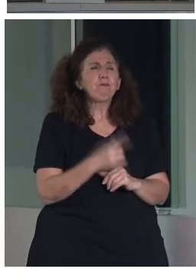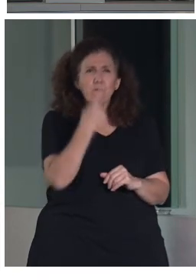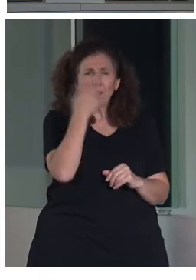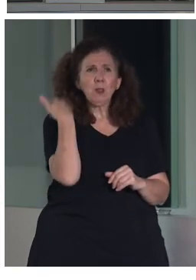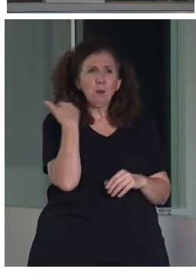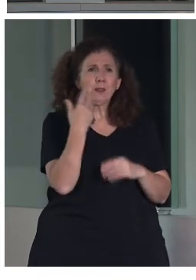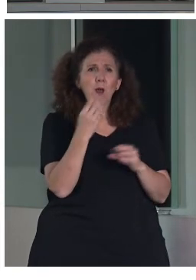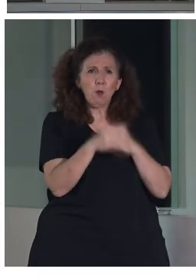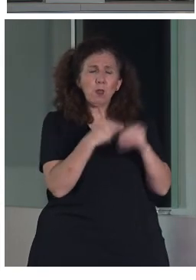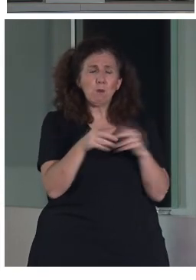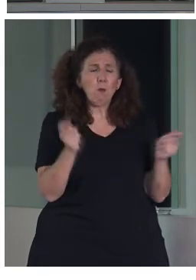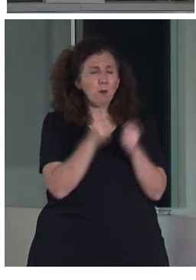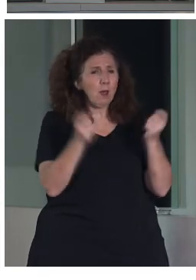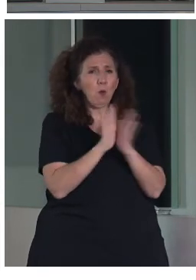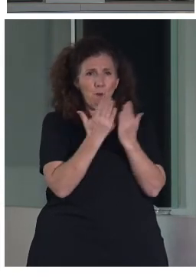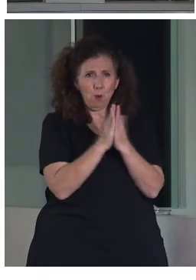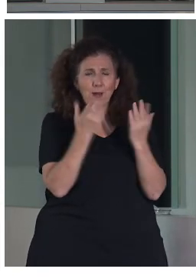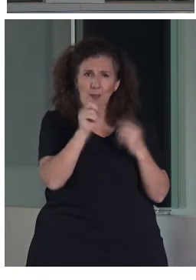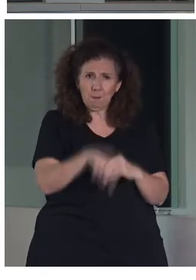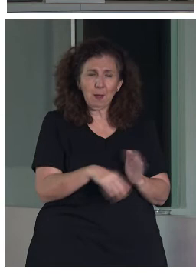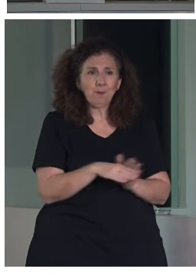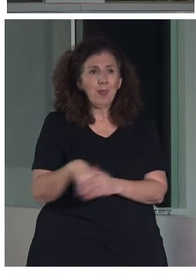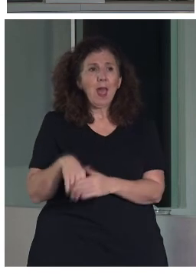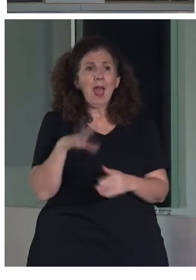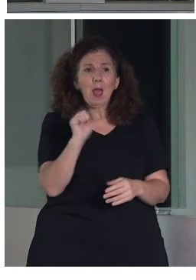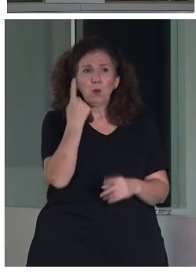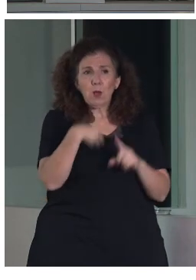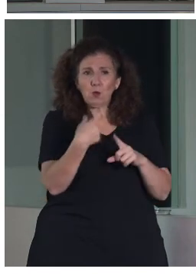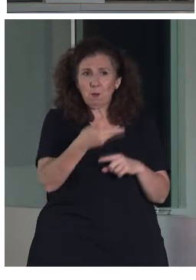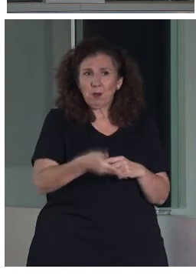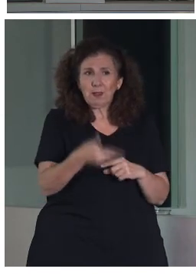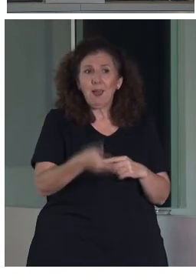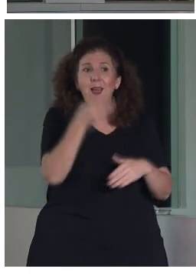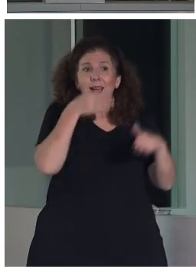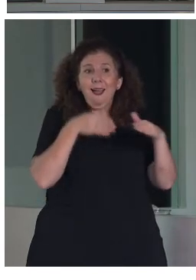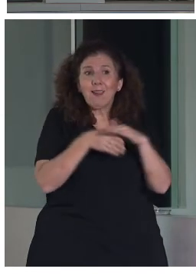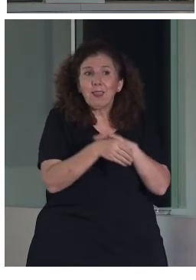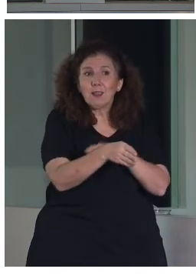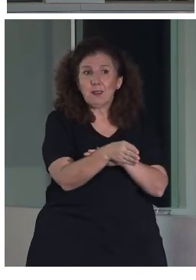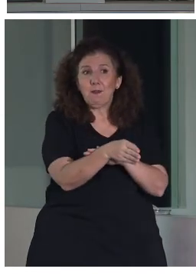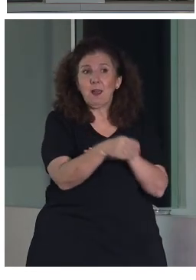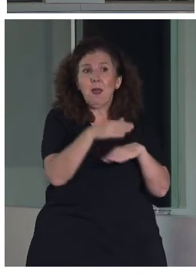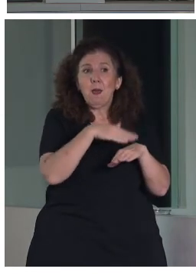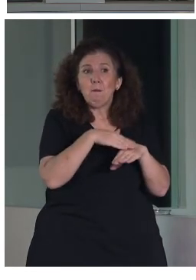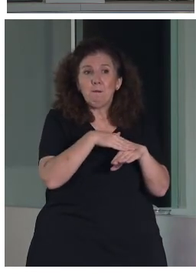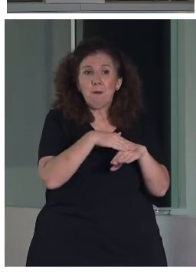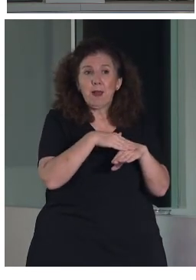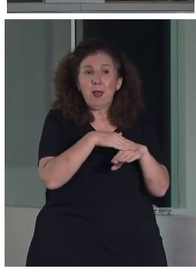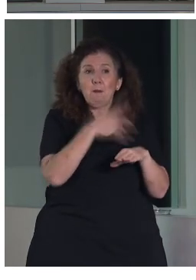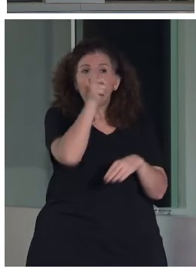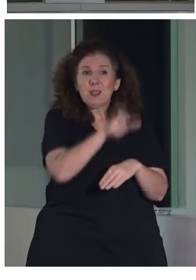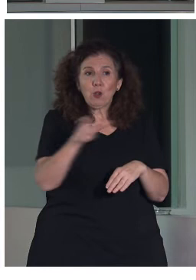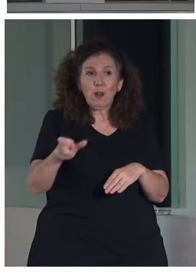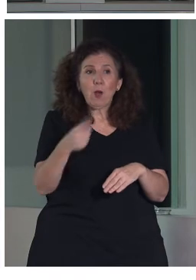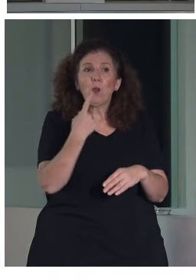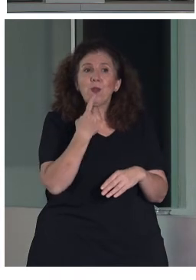subrayar en esta definición. Una, hacemos accesible la información a personas con dificultades de comprensión lectora. Esto es